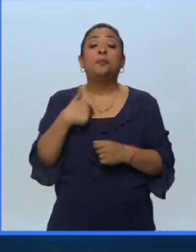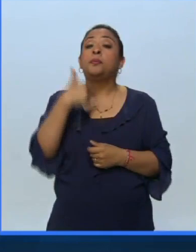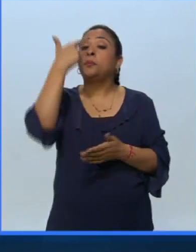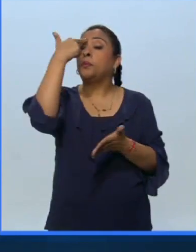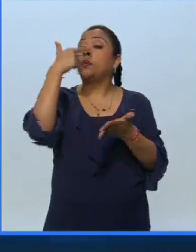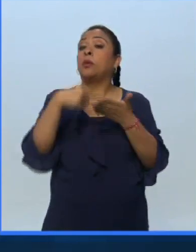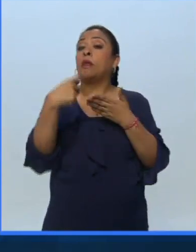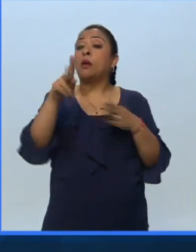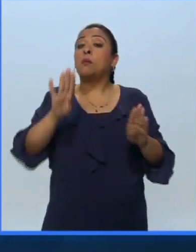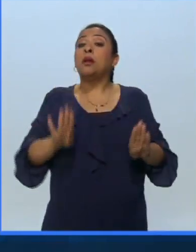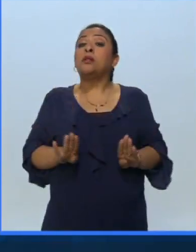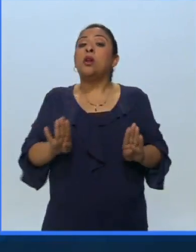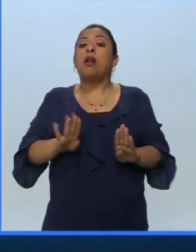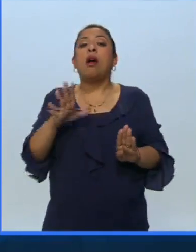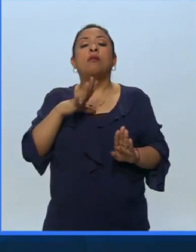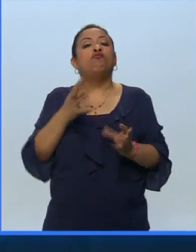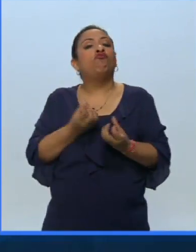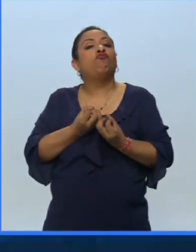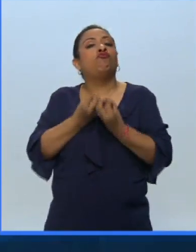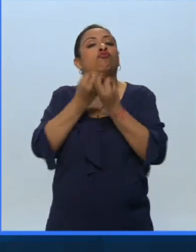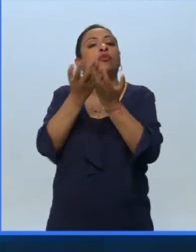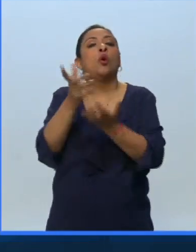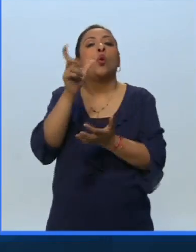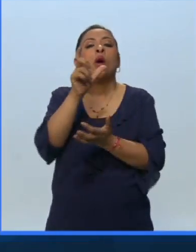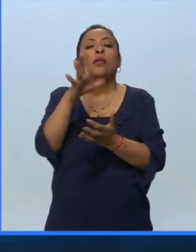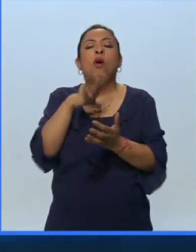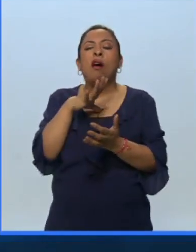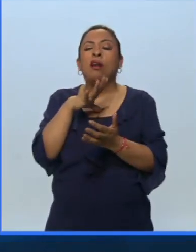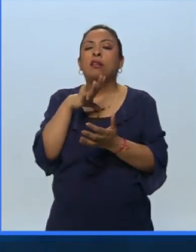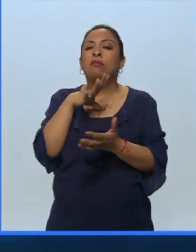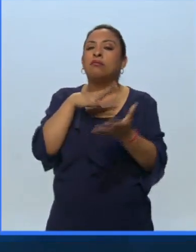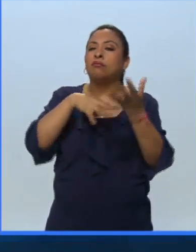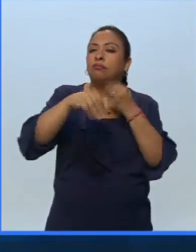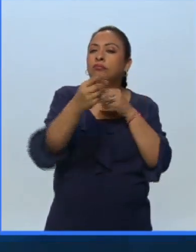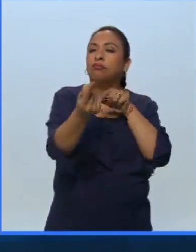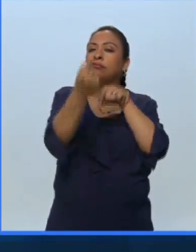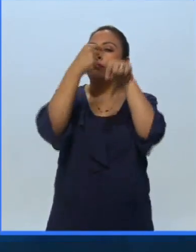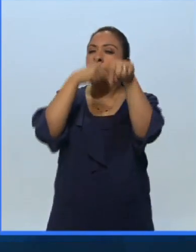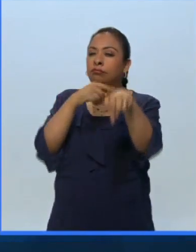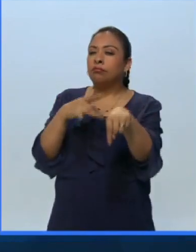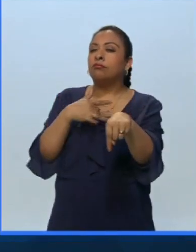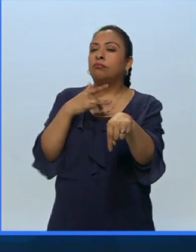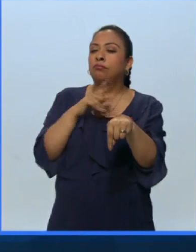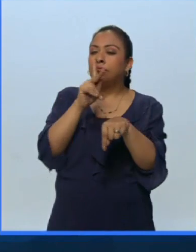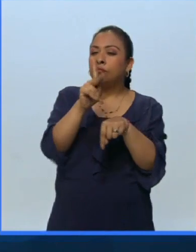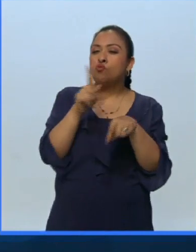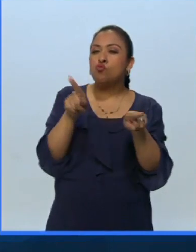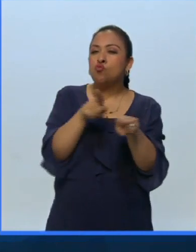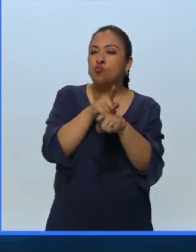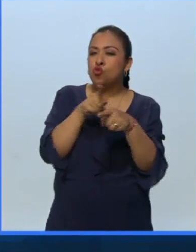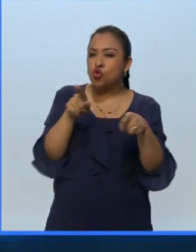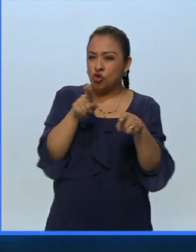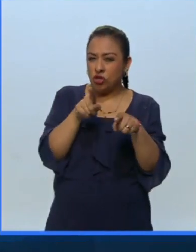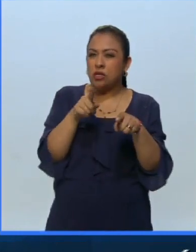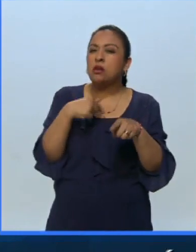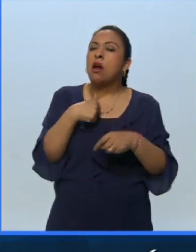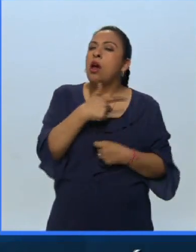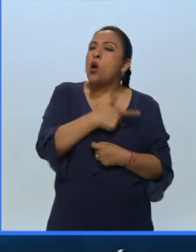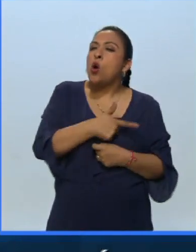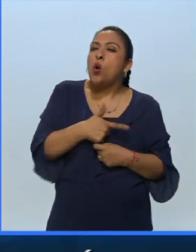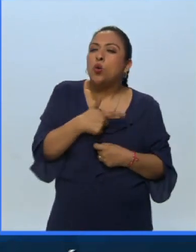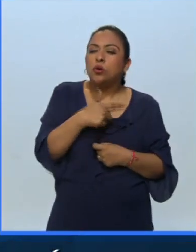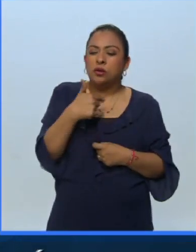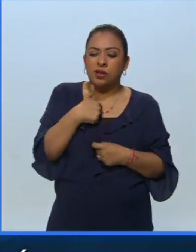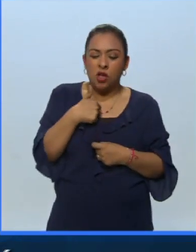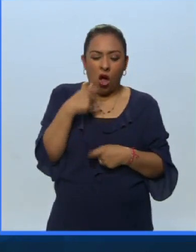sale cuando estás en empatía con la música que estás haciendo Tienes un gusto especial por lo que